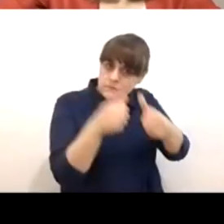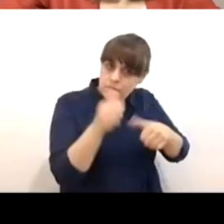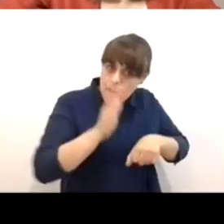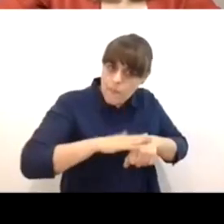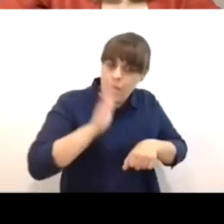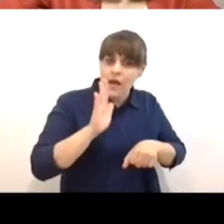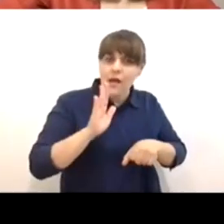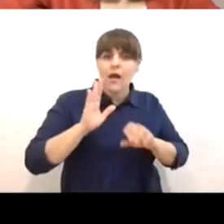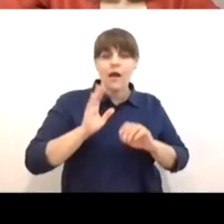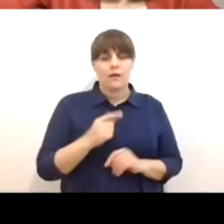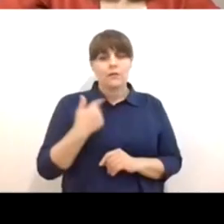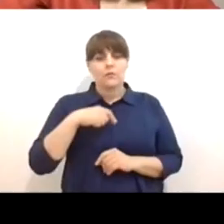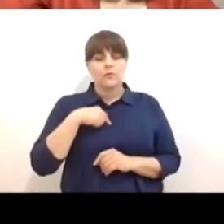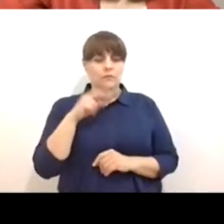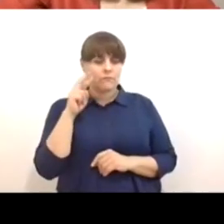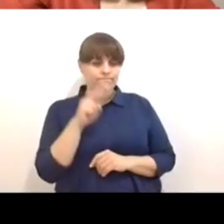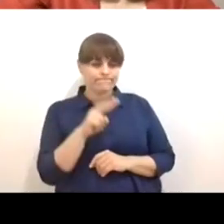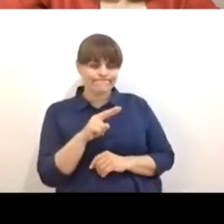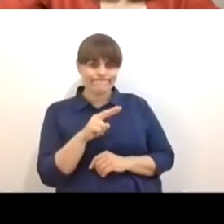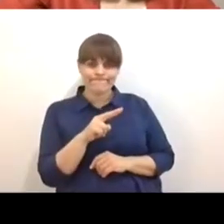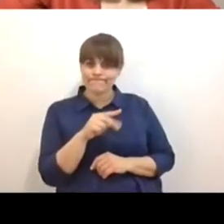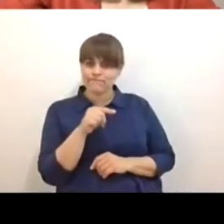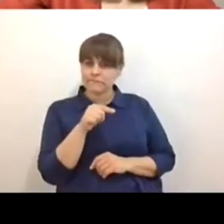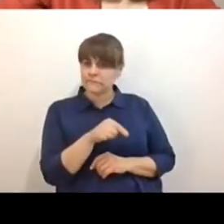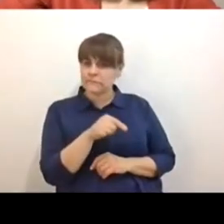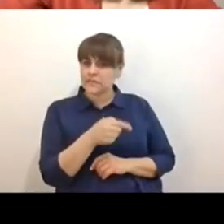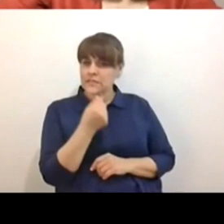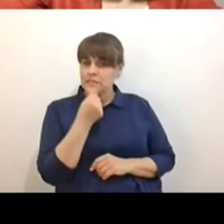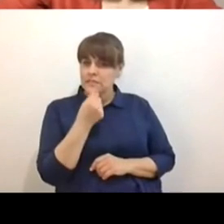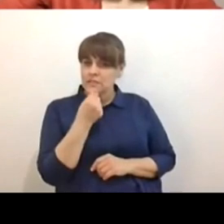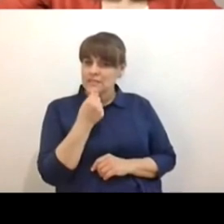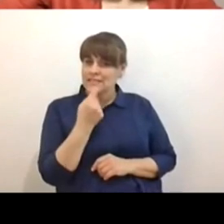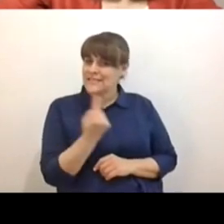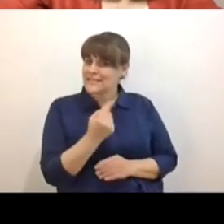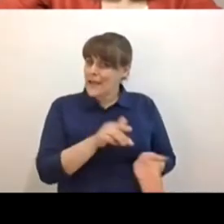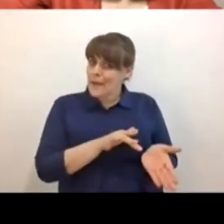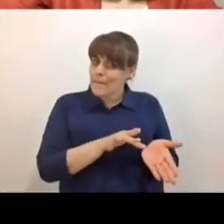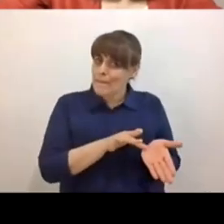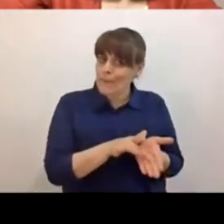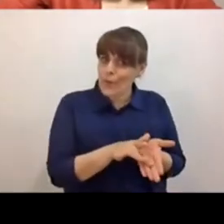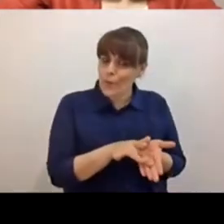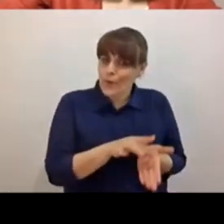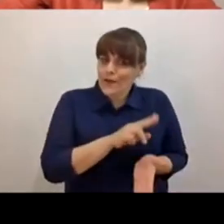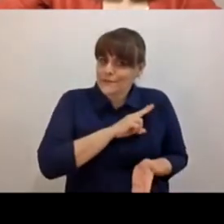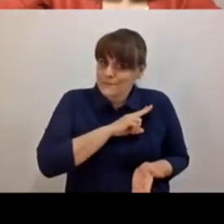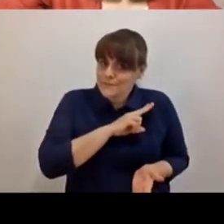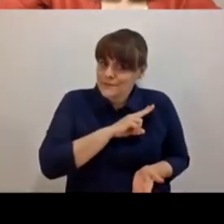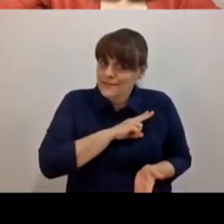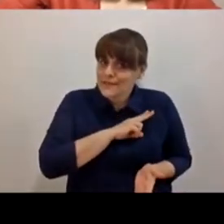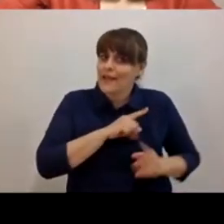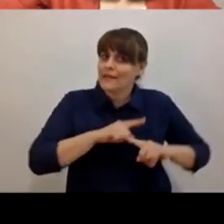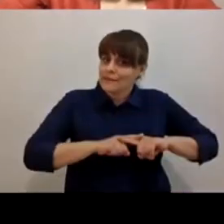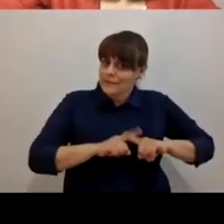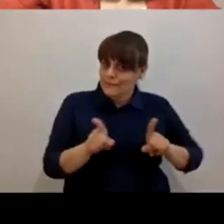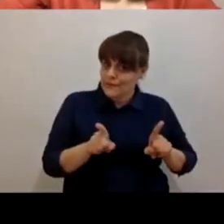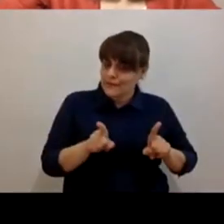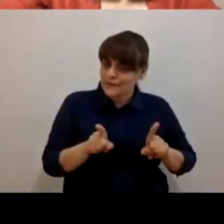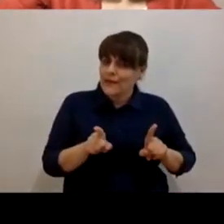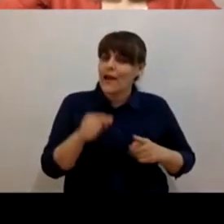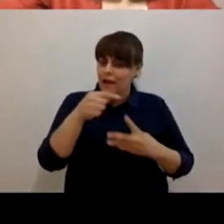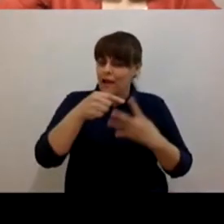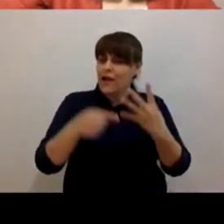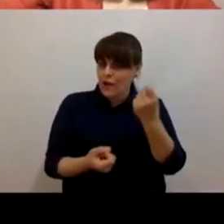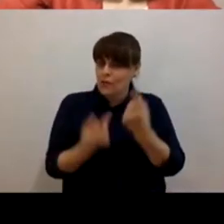estén indicando que ese niño, niña o adolescente necesita cierto apoyo o un acompañamiento distinto, ¿no? Pero hay